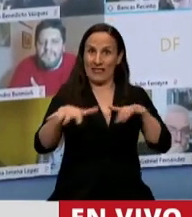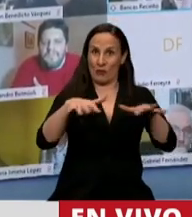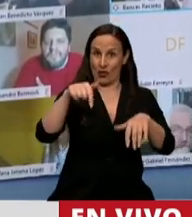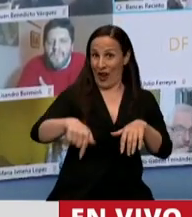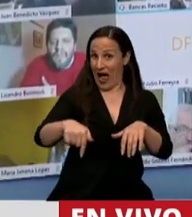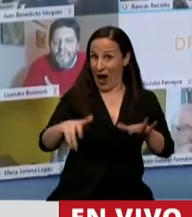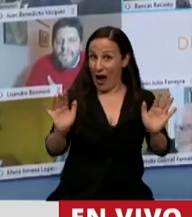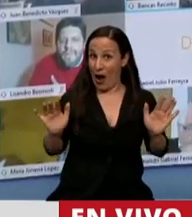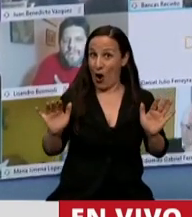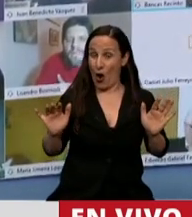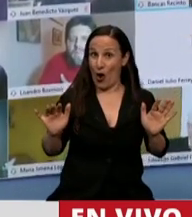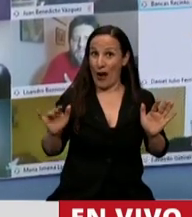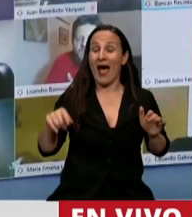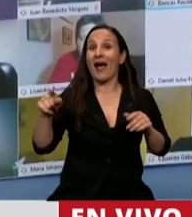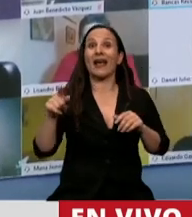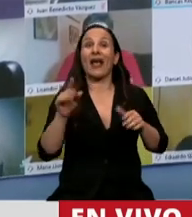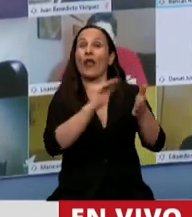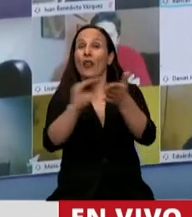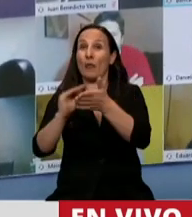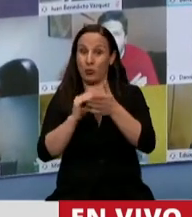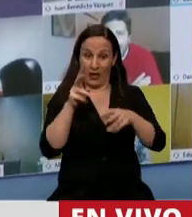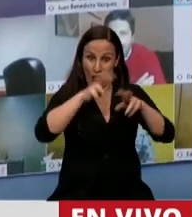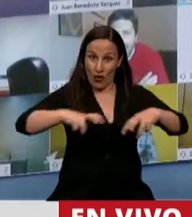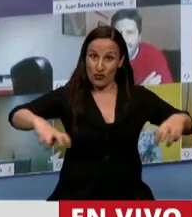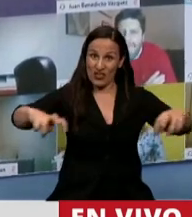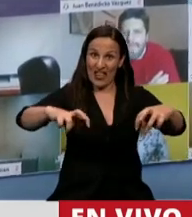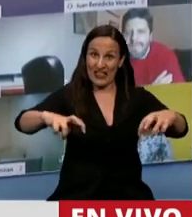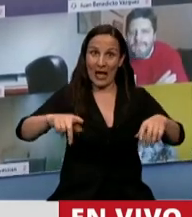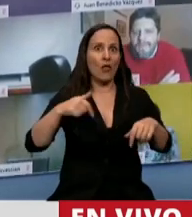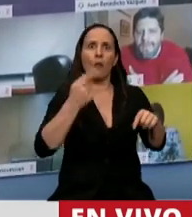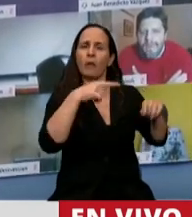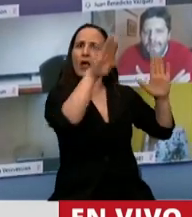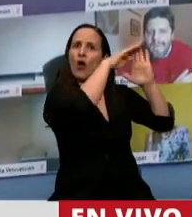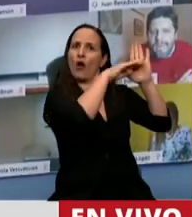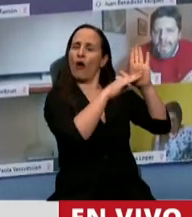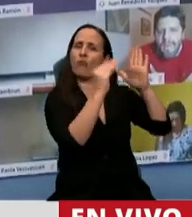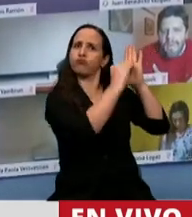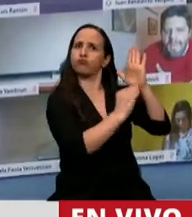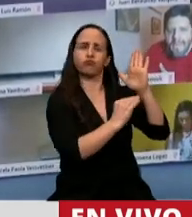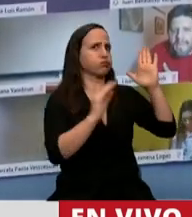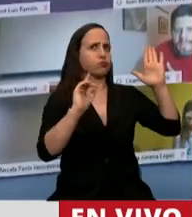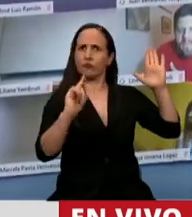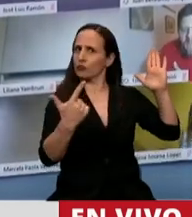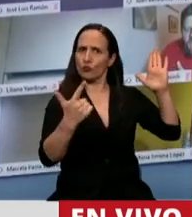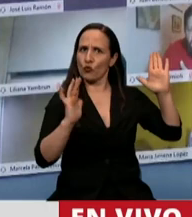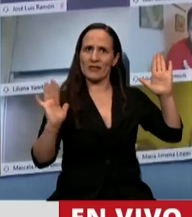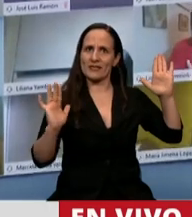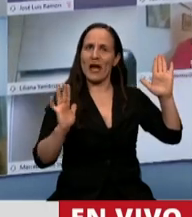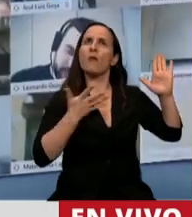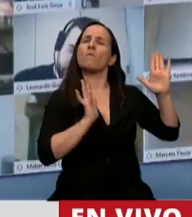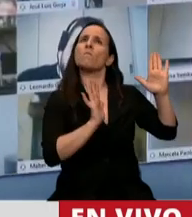en este momento donde los diputados estamos aquí sentados y no figuramos dentro de los diputados